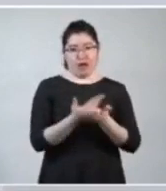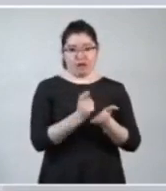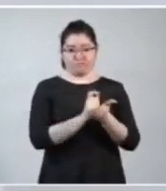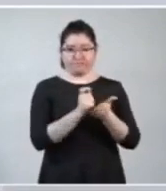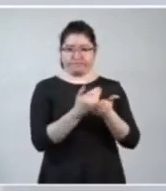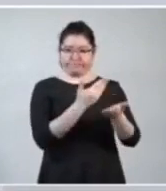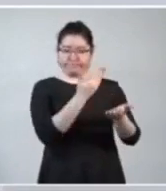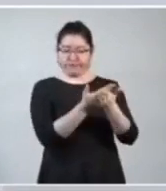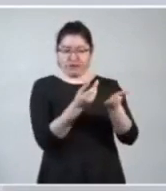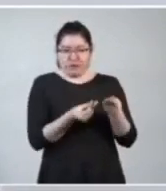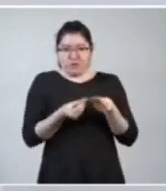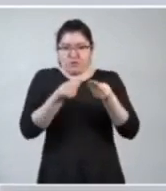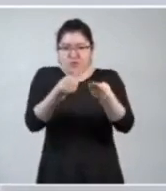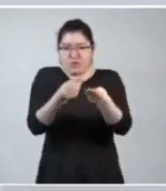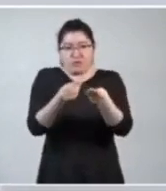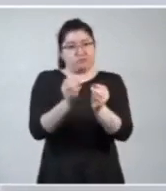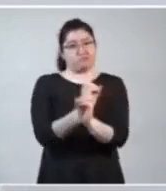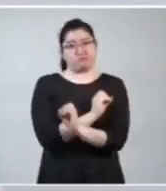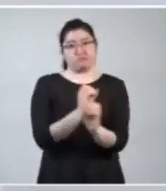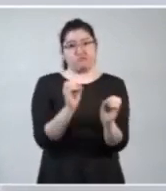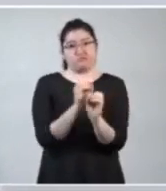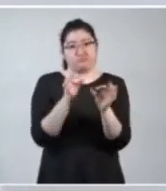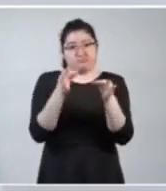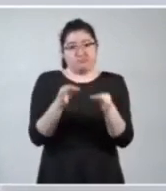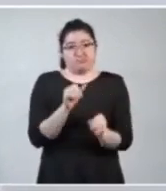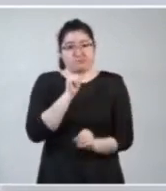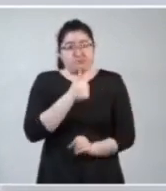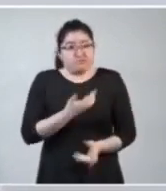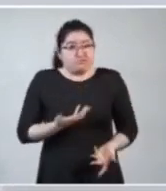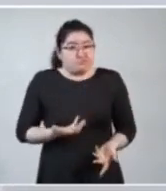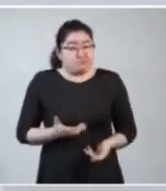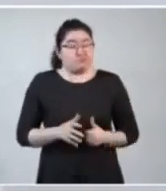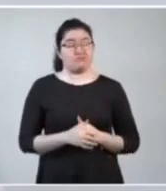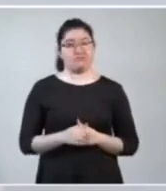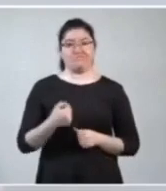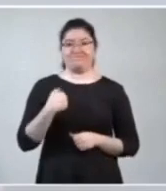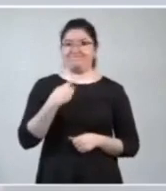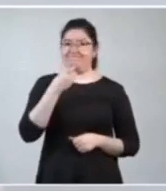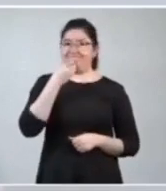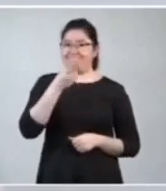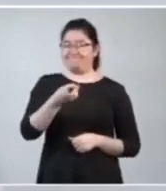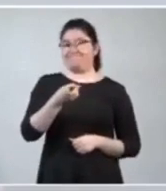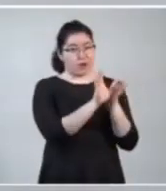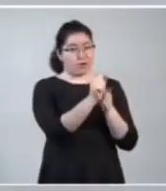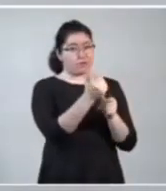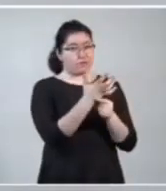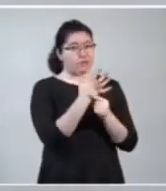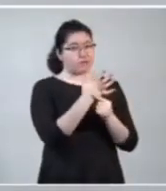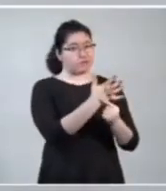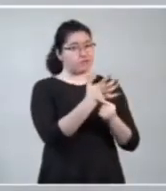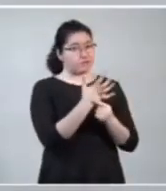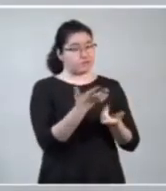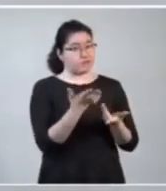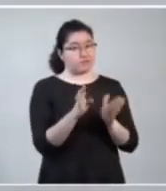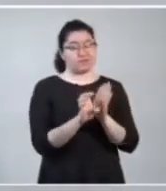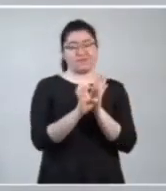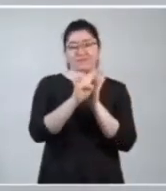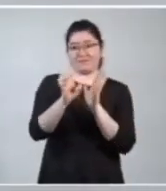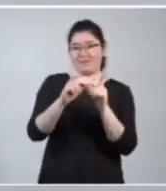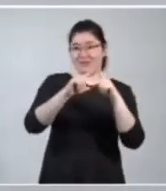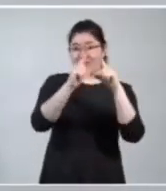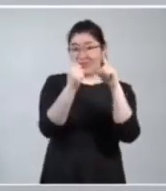las partículas PM2.5, también llamadas aerosoles, transmiten este virus, por lo que el cubrebocas es de vital